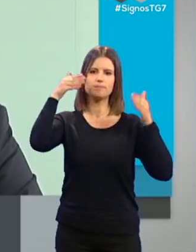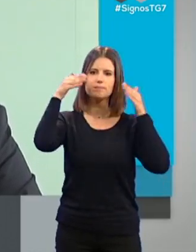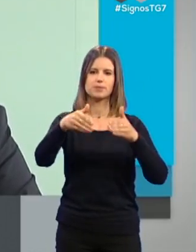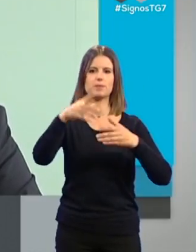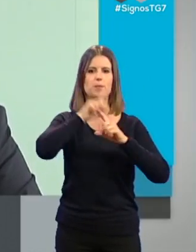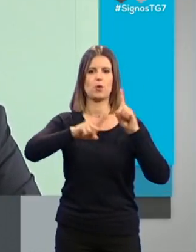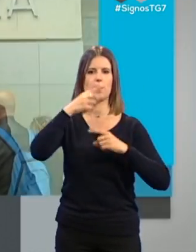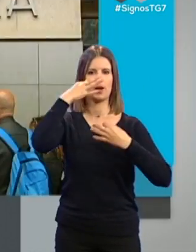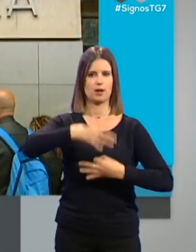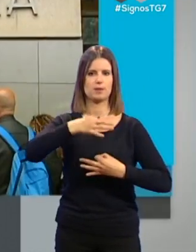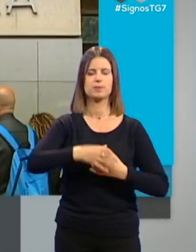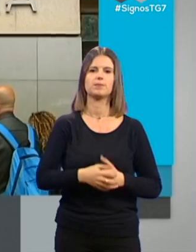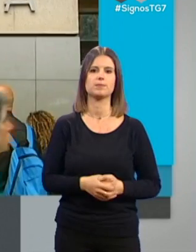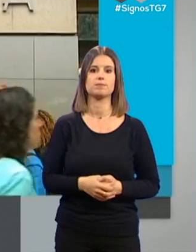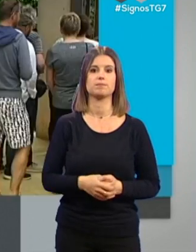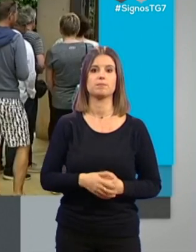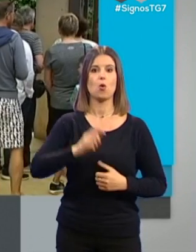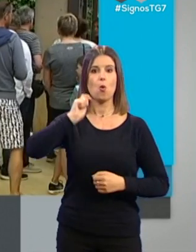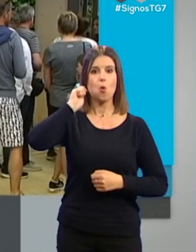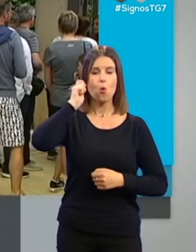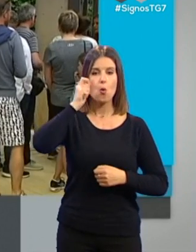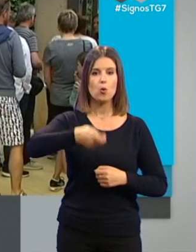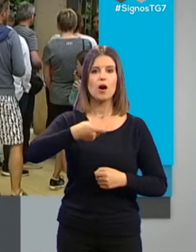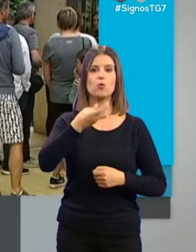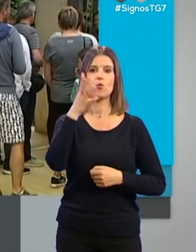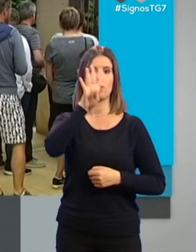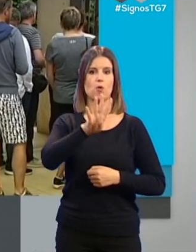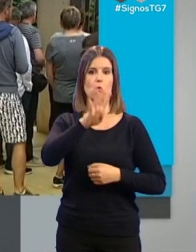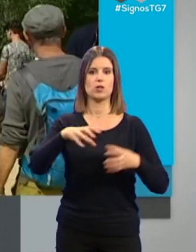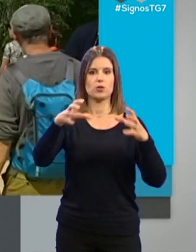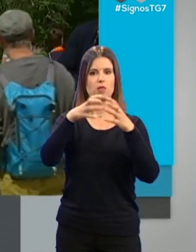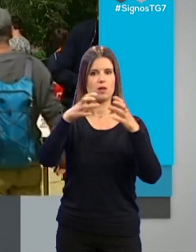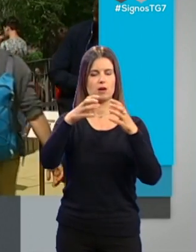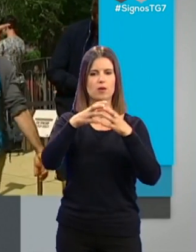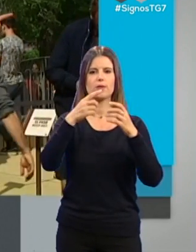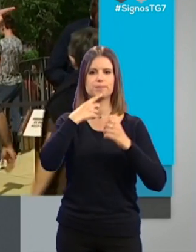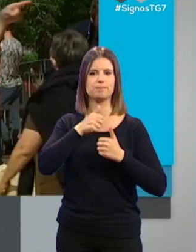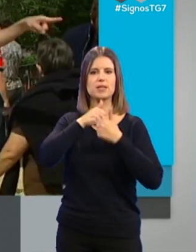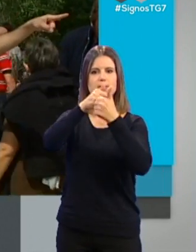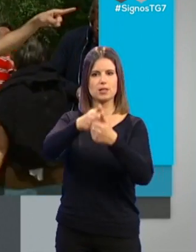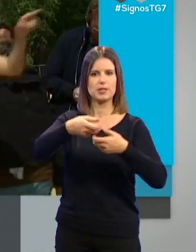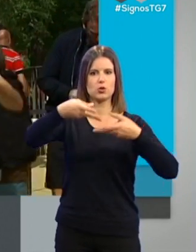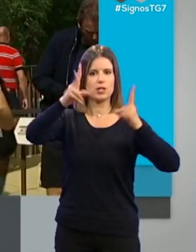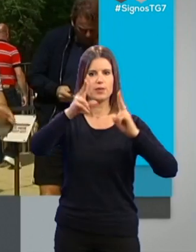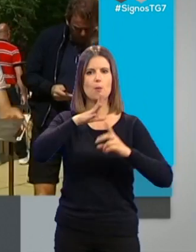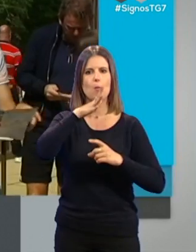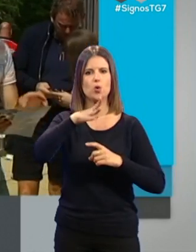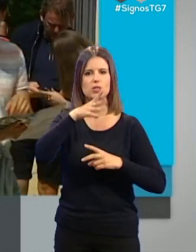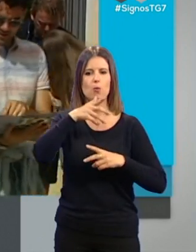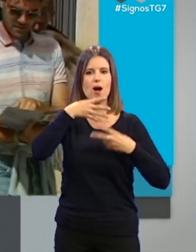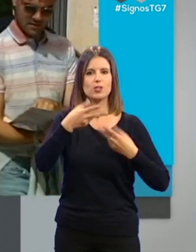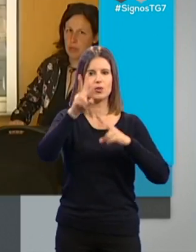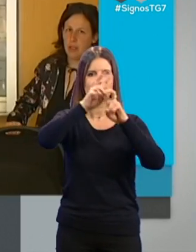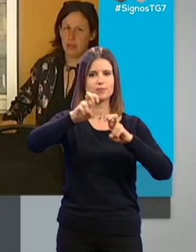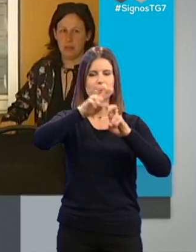reales. El juzgado de instrucción 4 de Granada ha decretado el sobreseguimiento libre de la causa que investigaba los